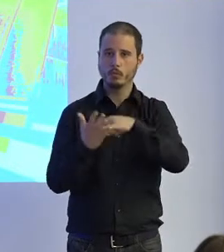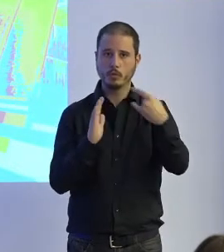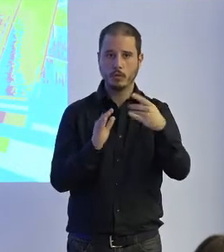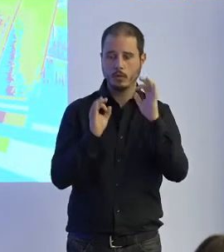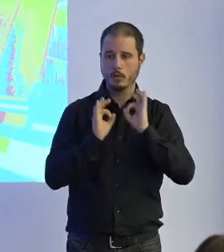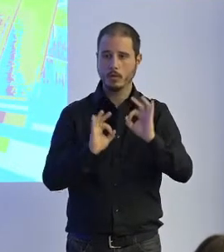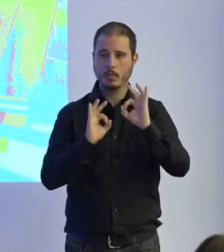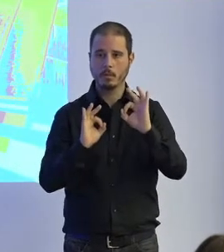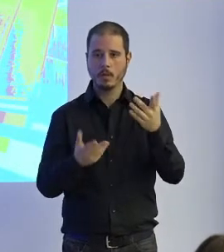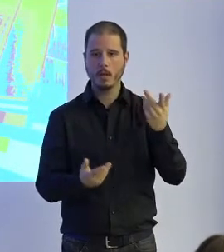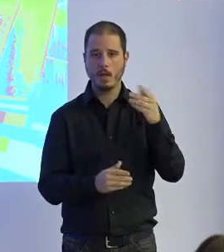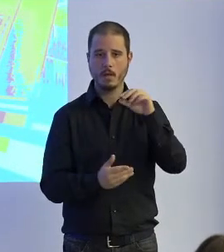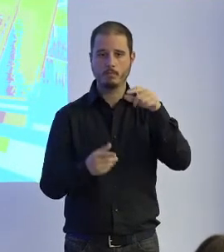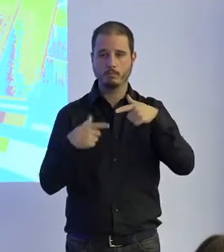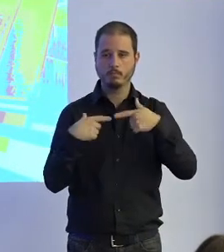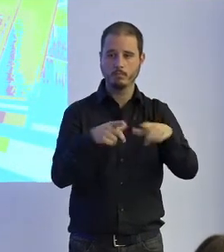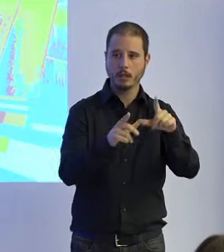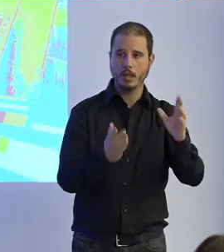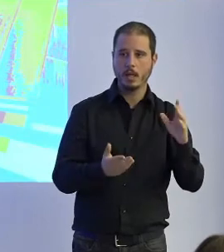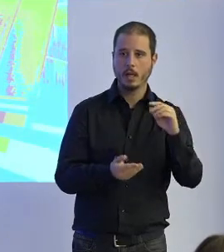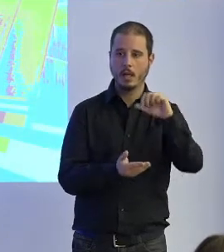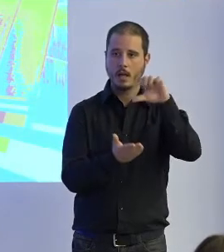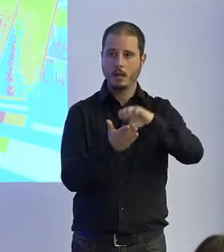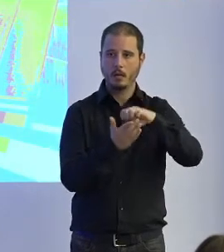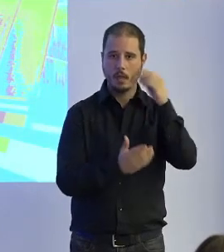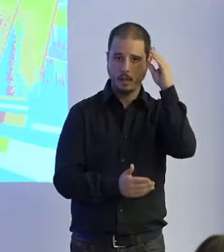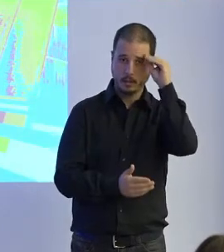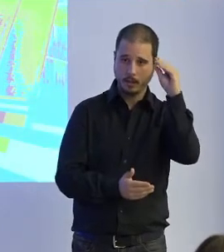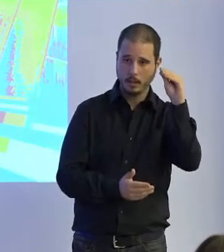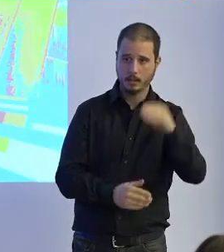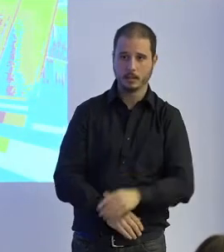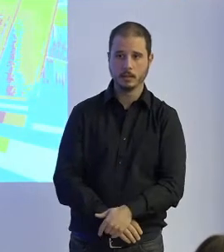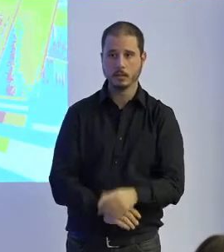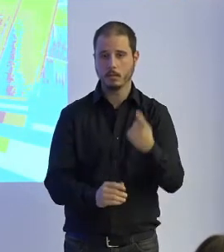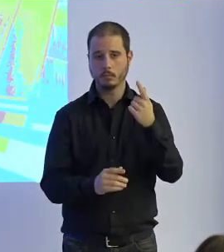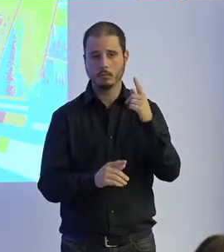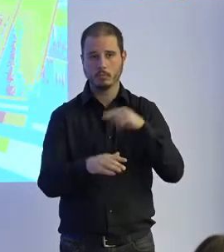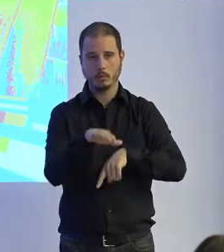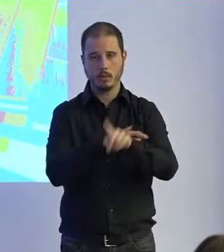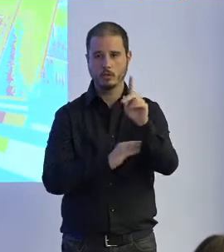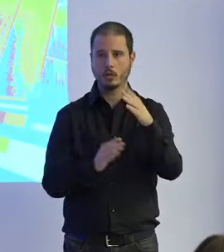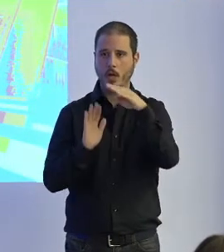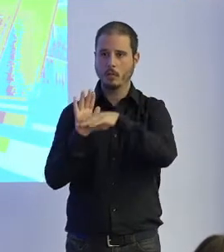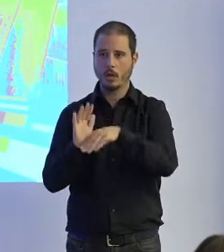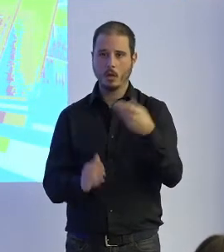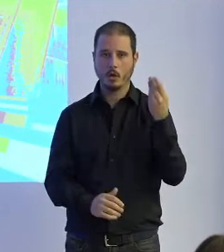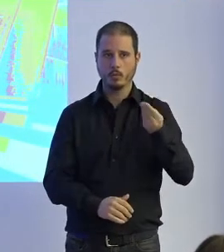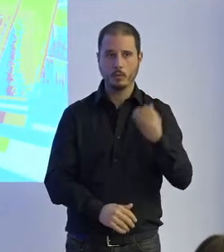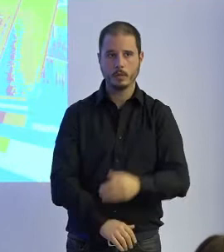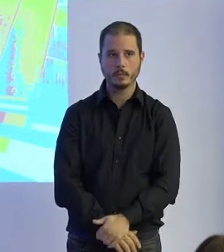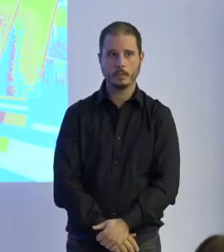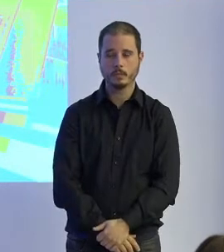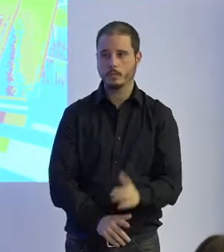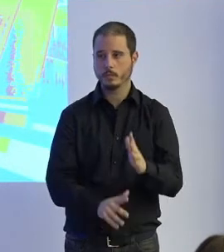el sector de las Smart Cities gracias a una buena colaboración institucional que hemos podido desarrollar bueno entonces ese es un marco